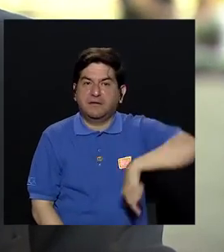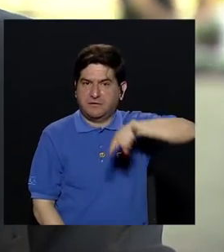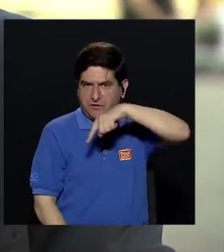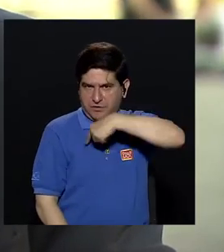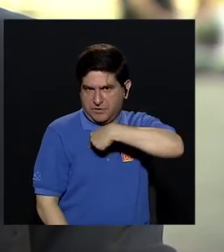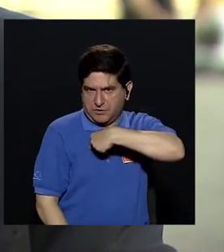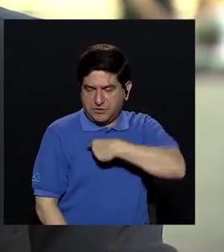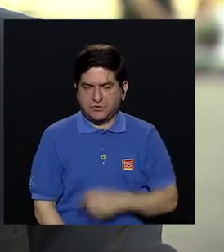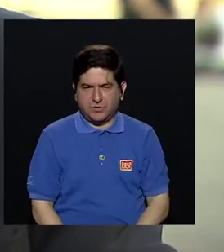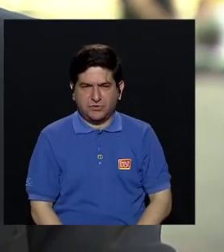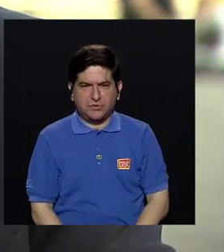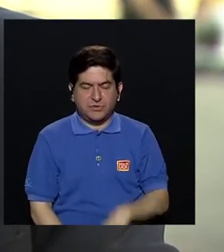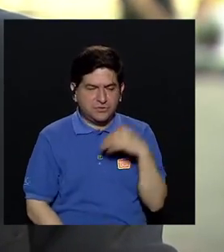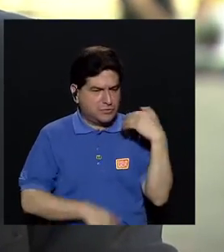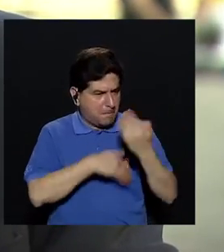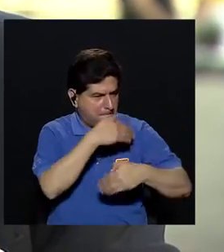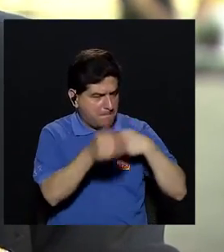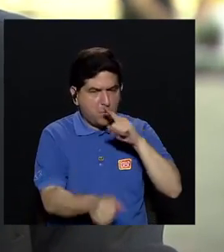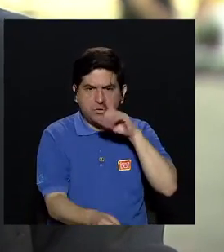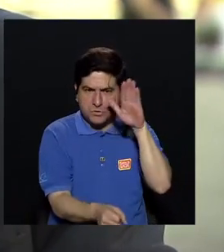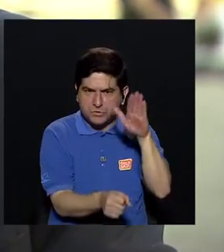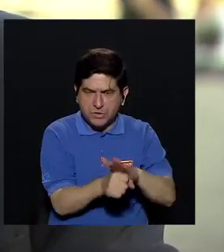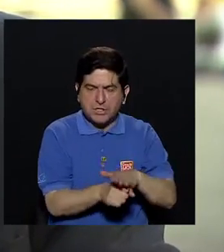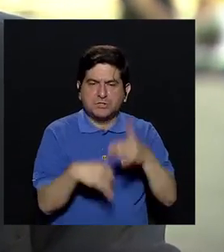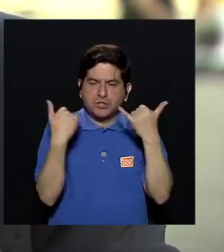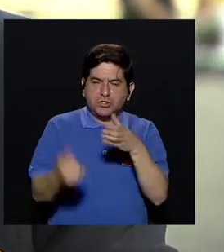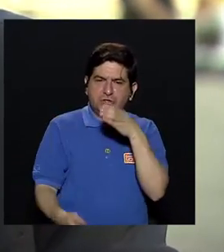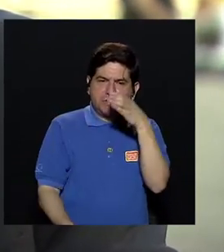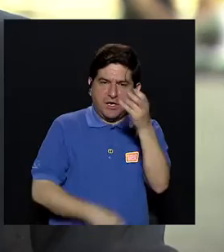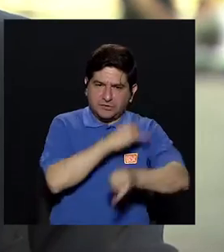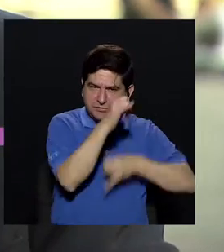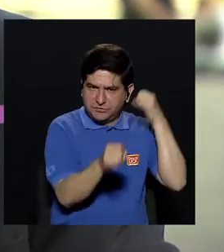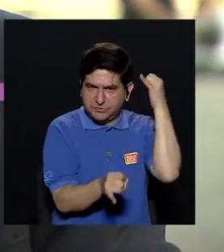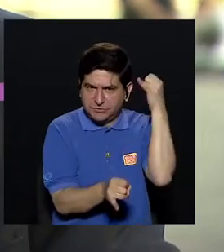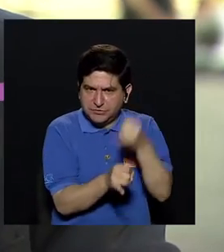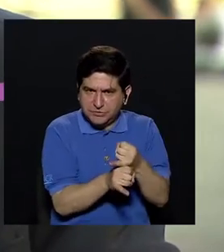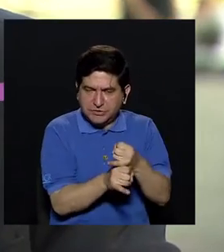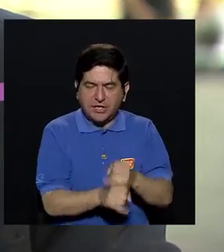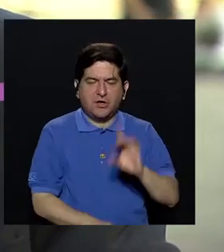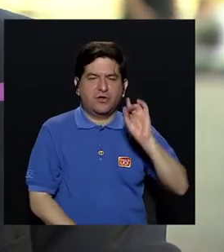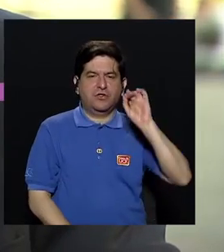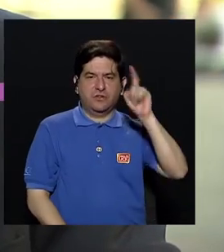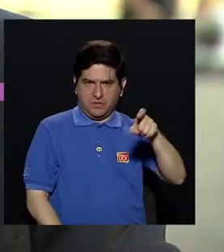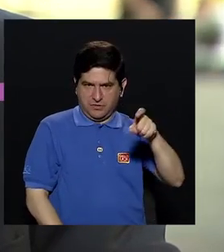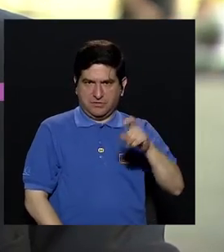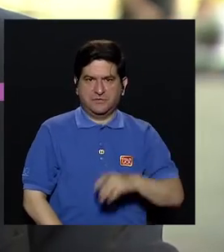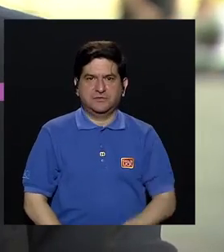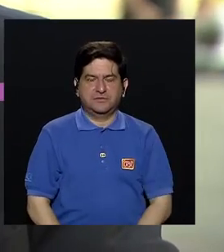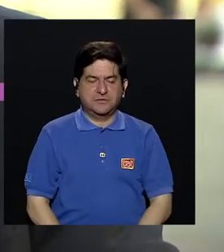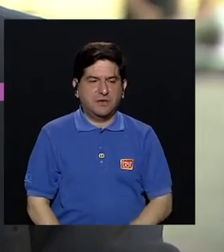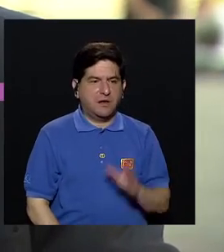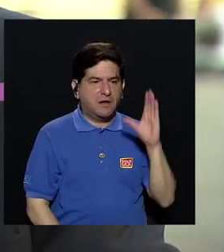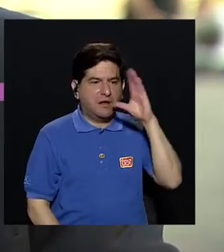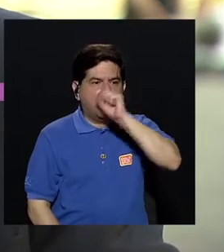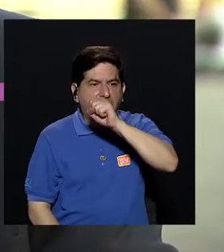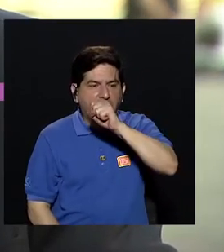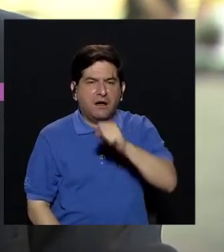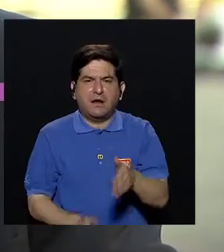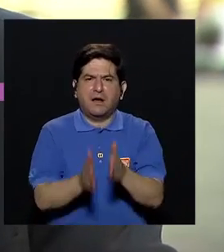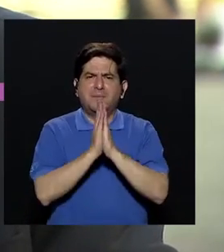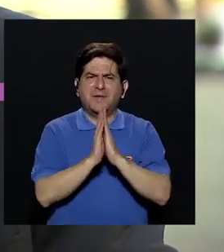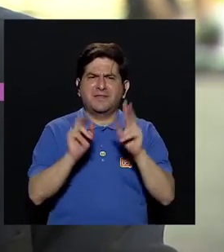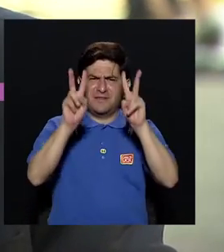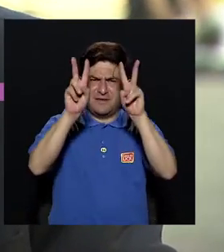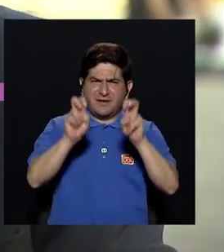nosotros seguimos el protocolo recomendado internacionalmente para diagnosticarlo, se dan cuenta que